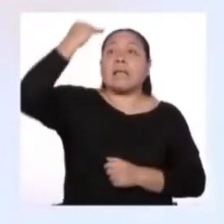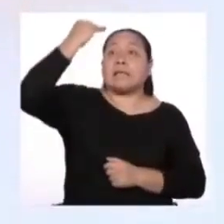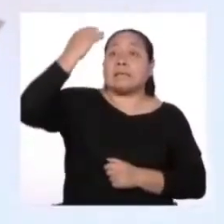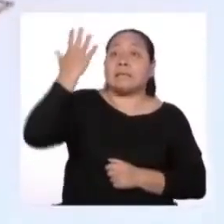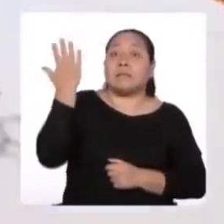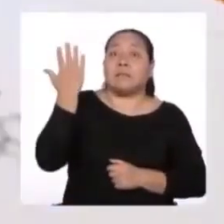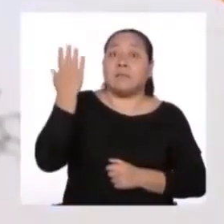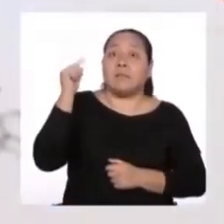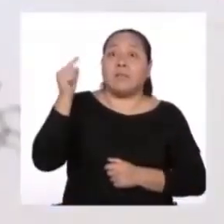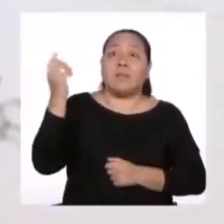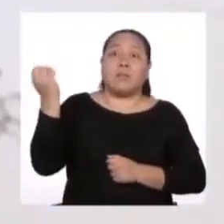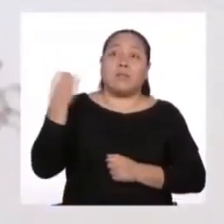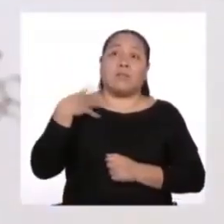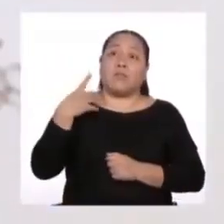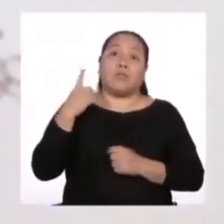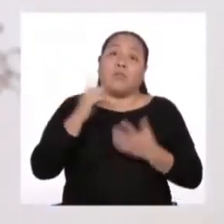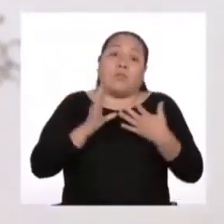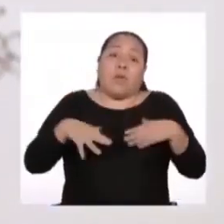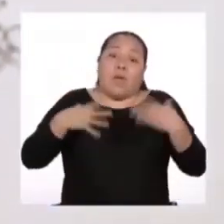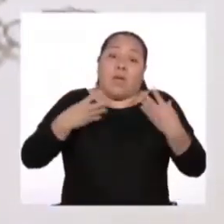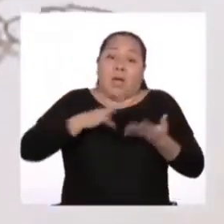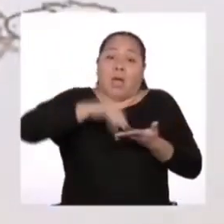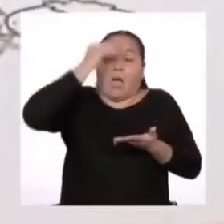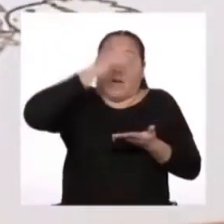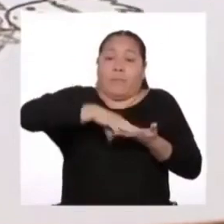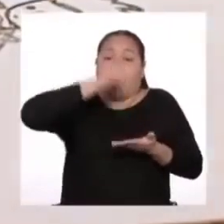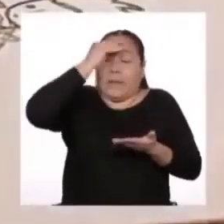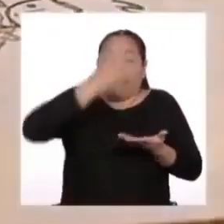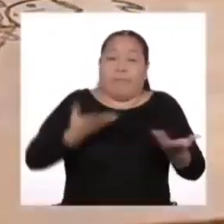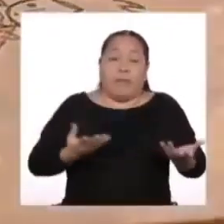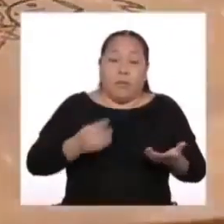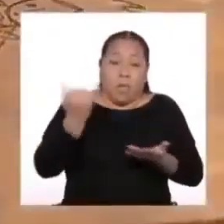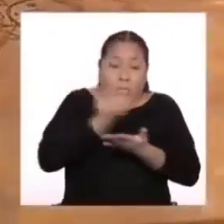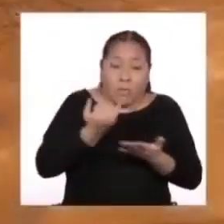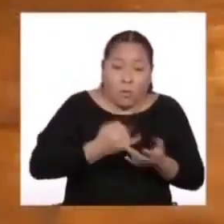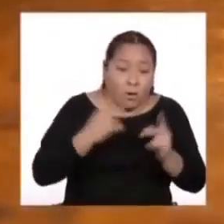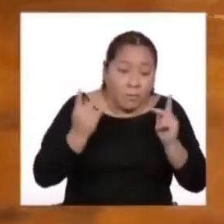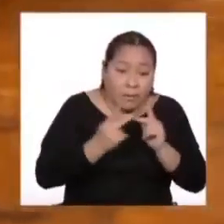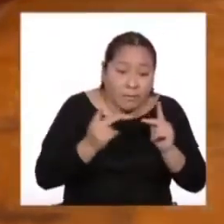pintora a edad de seis años y no había aprendido a dibujar otra cosa que boas cerradas y boas abiertas.